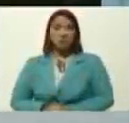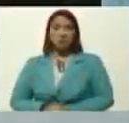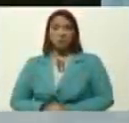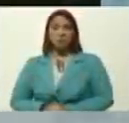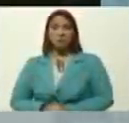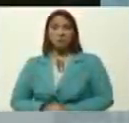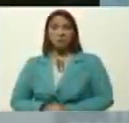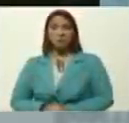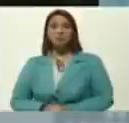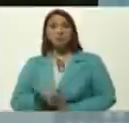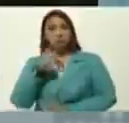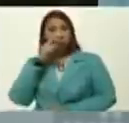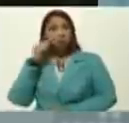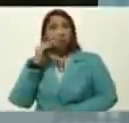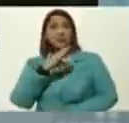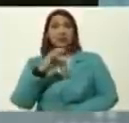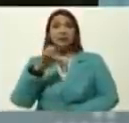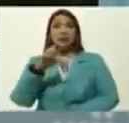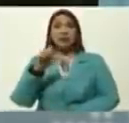Superbigote, en la CELAC,